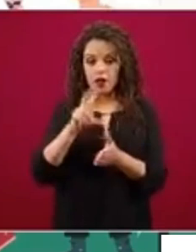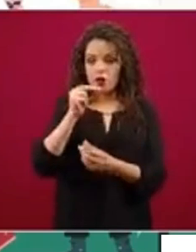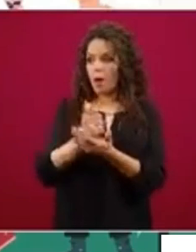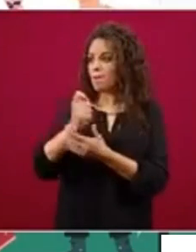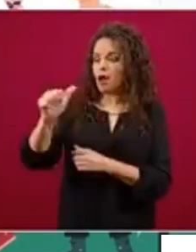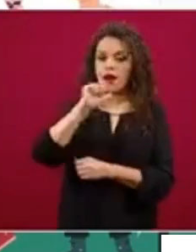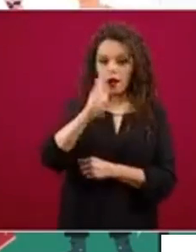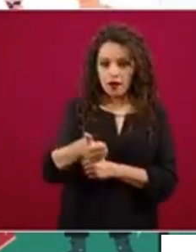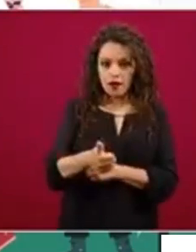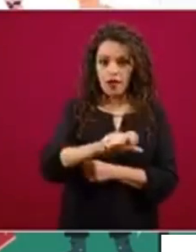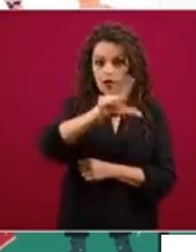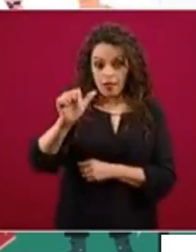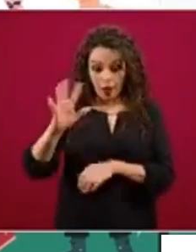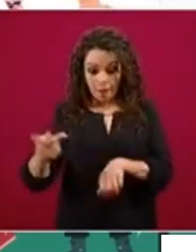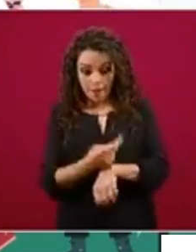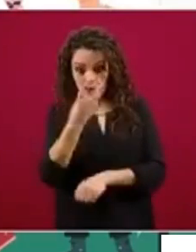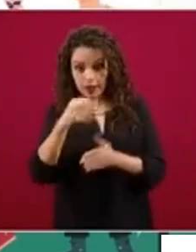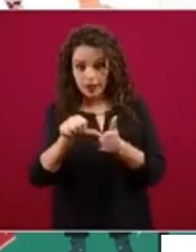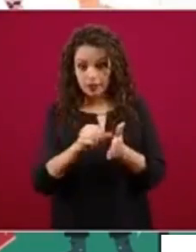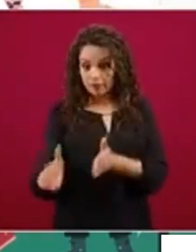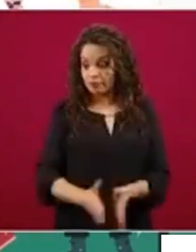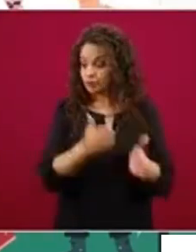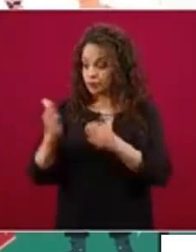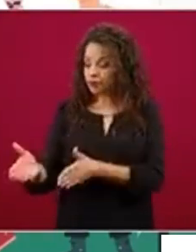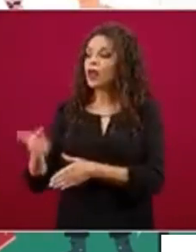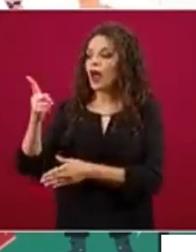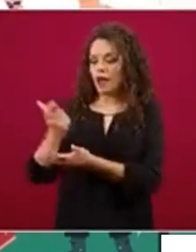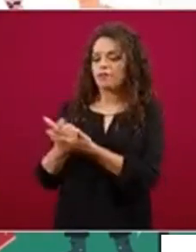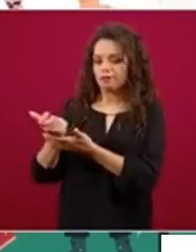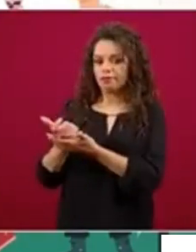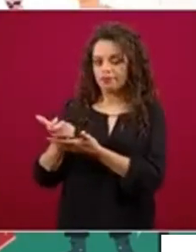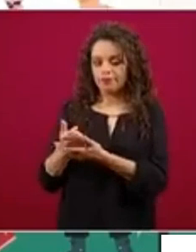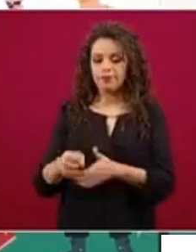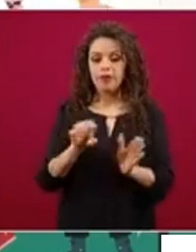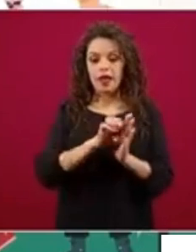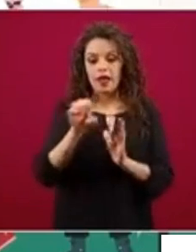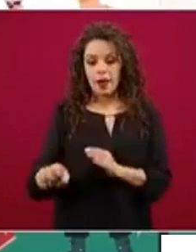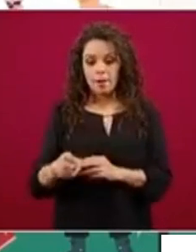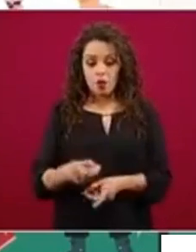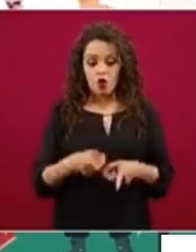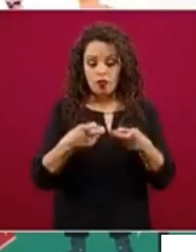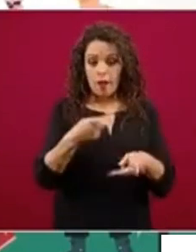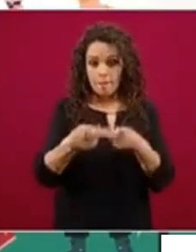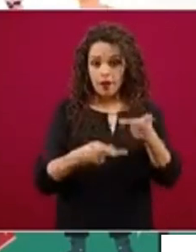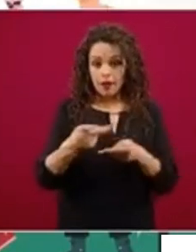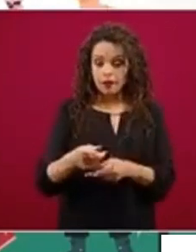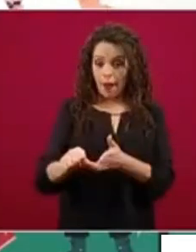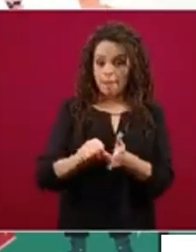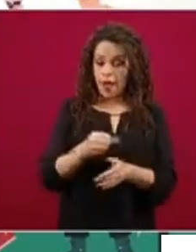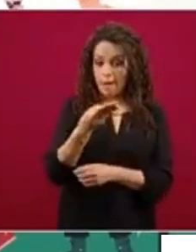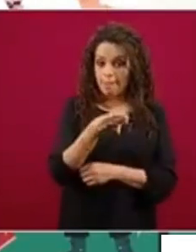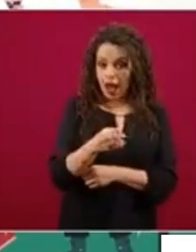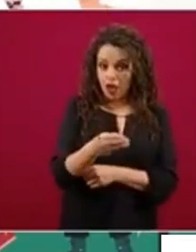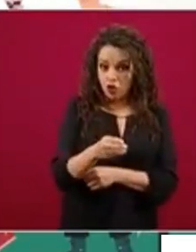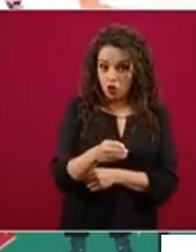si ustedes recibieron el préstamo durante el mes de mayo, si se les depositó en su tarjeta, que ya estaba bancarizada a través del programa de Jóvenes Construyendo el